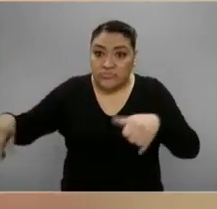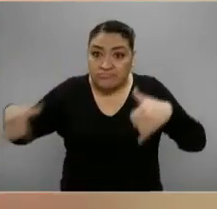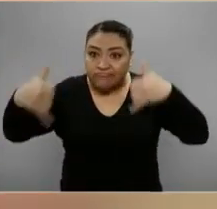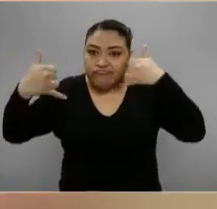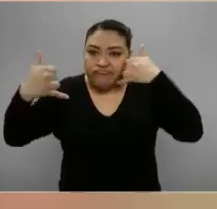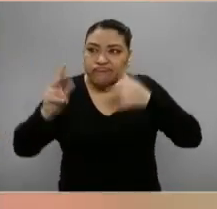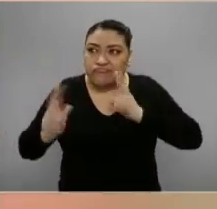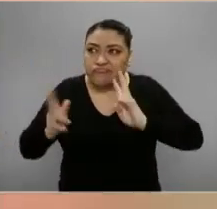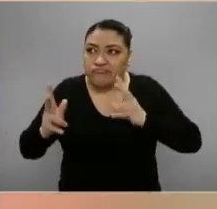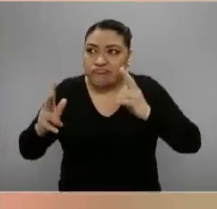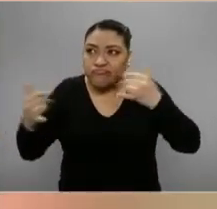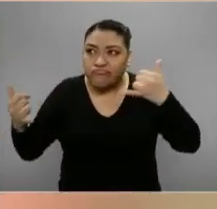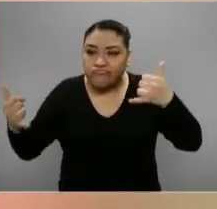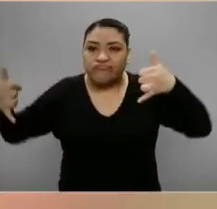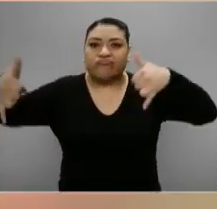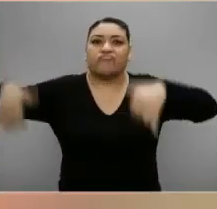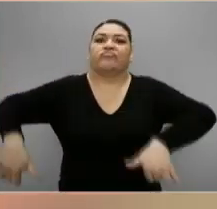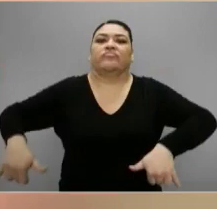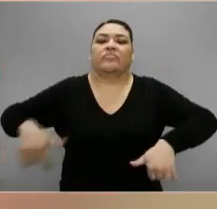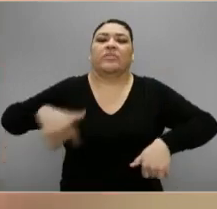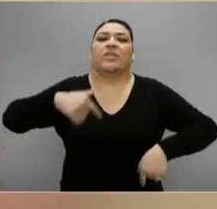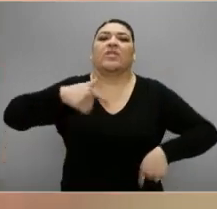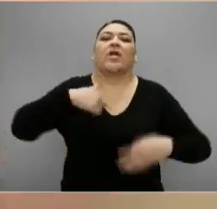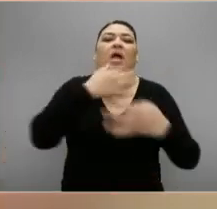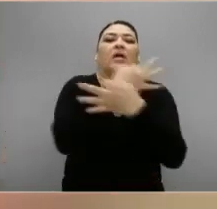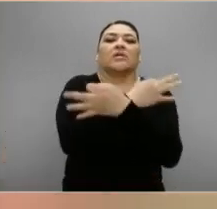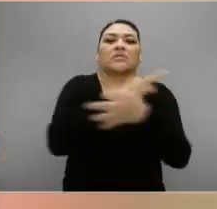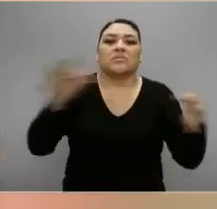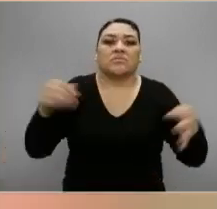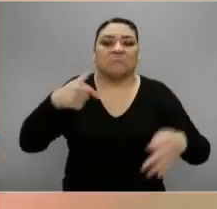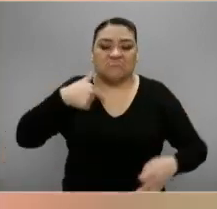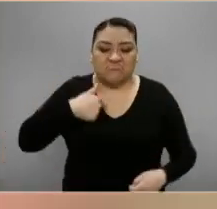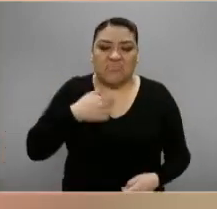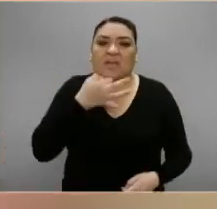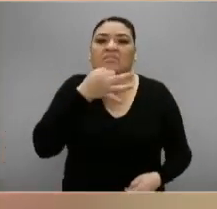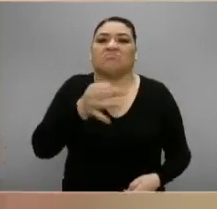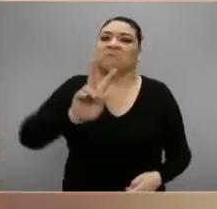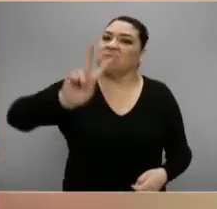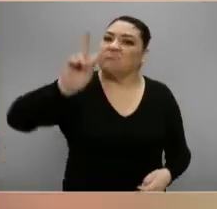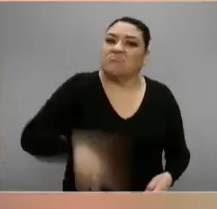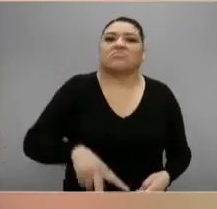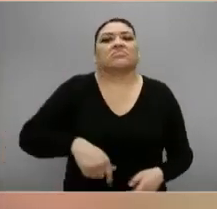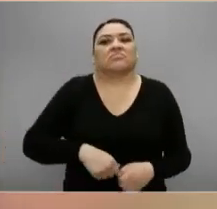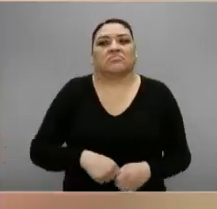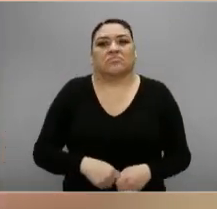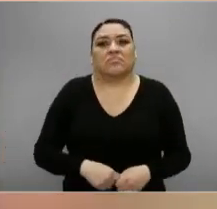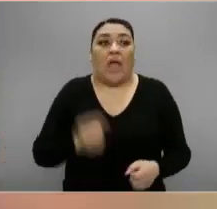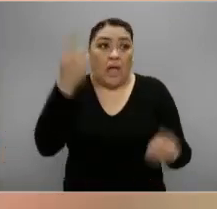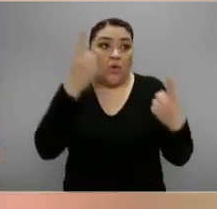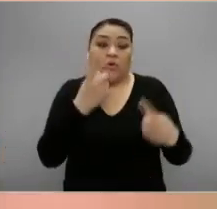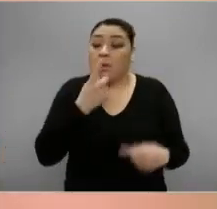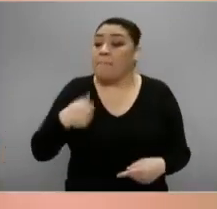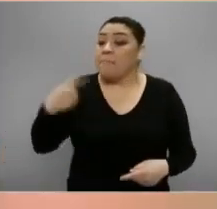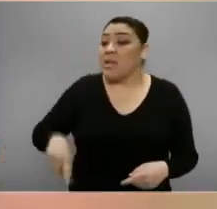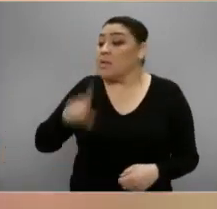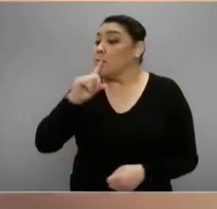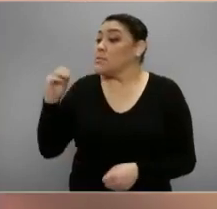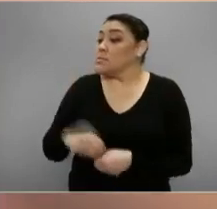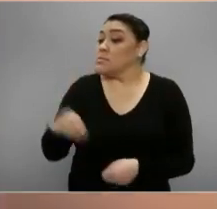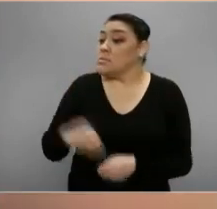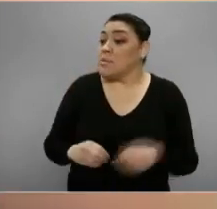y quiero decirles a todos que lo que digo es verdad. Si hay órdenes de que digan lo contrario,